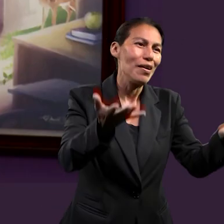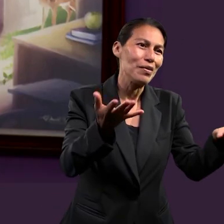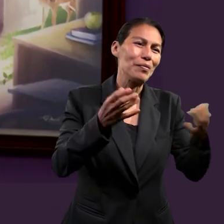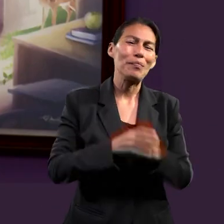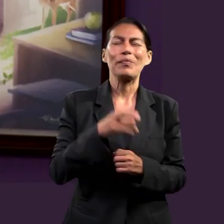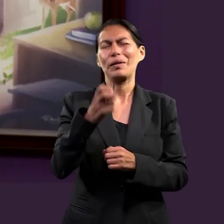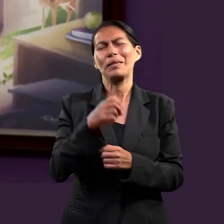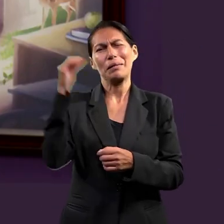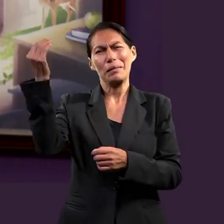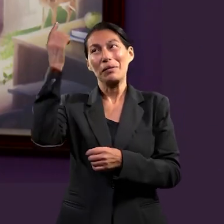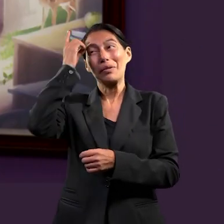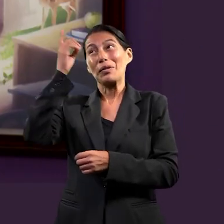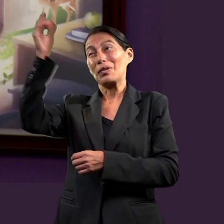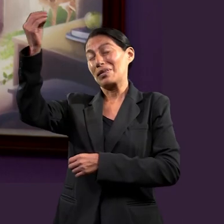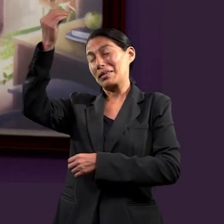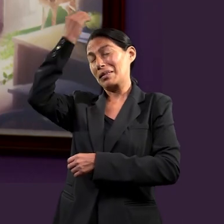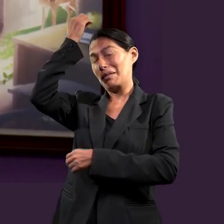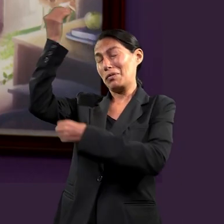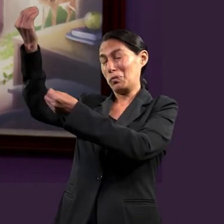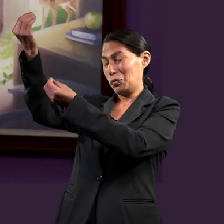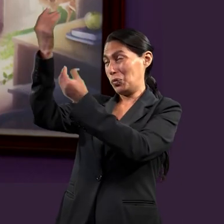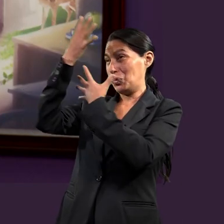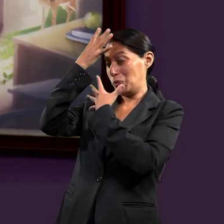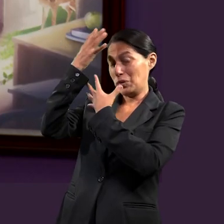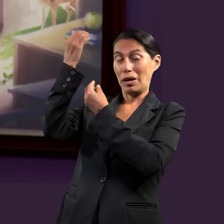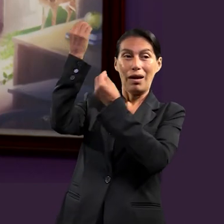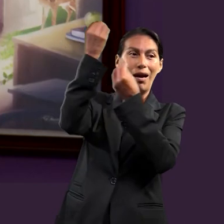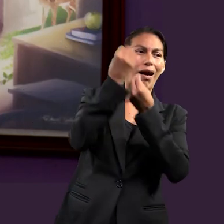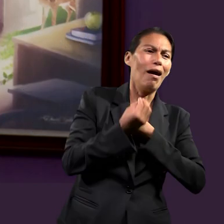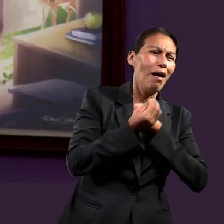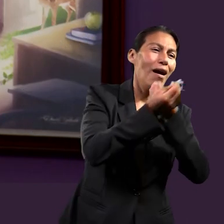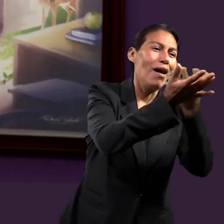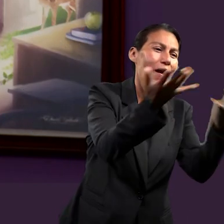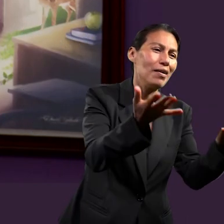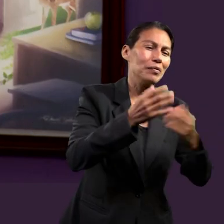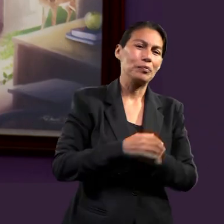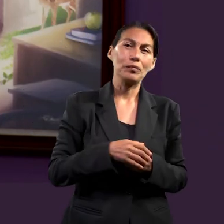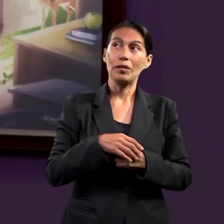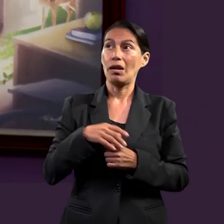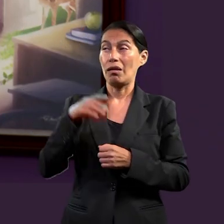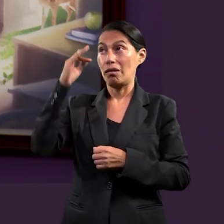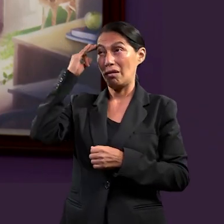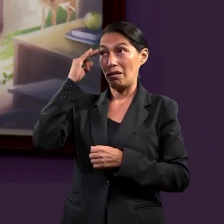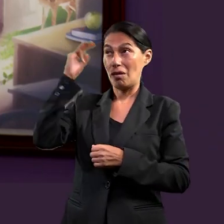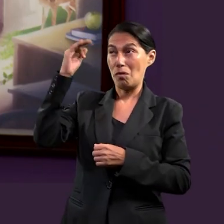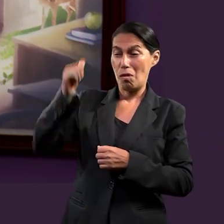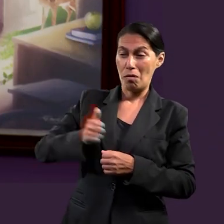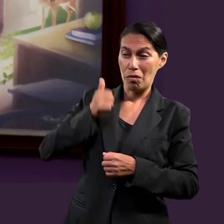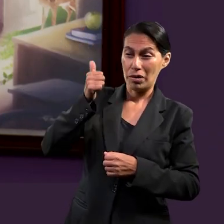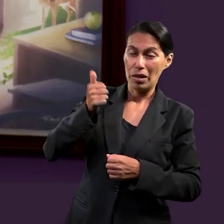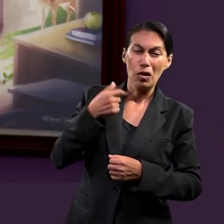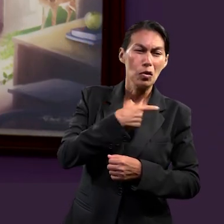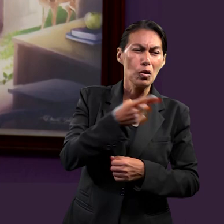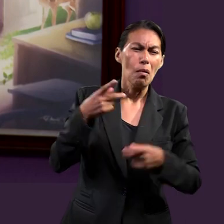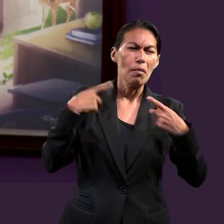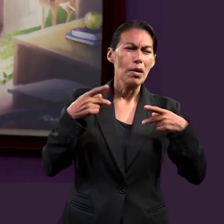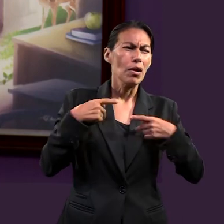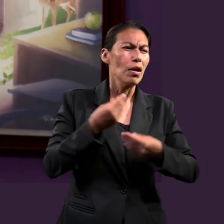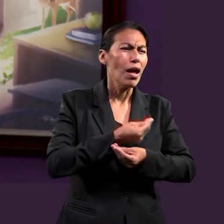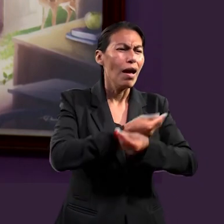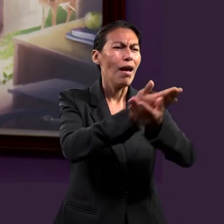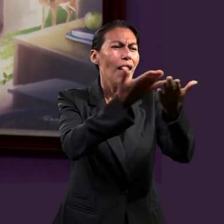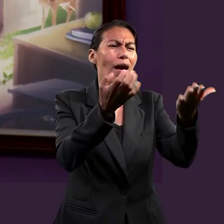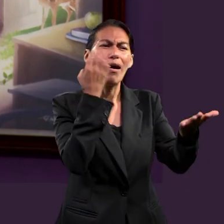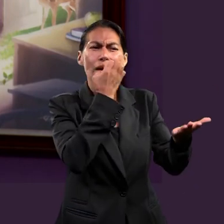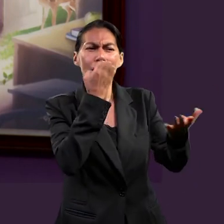Entonces, dentro de la sabiduría de Dios, el que podamos aprovechar bien nuestro tiempo para compartir del Evangelio a otros, creo que